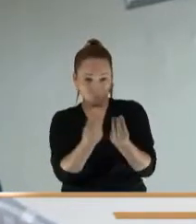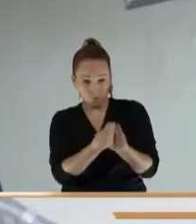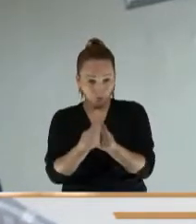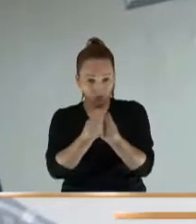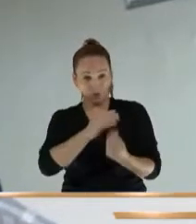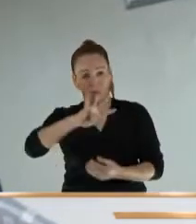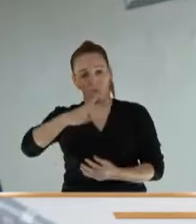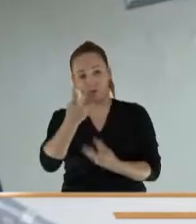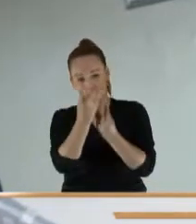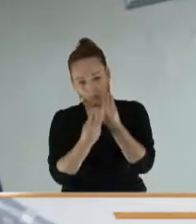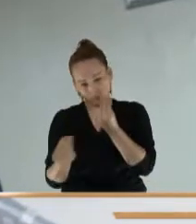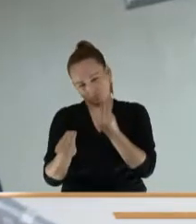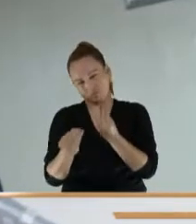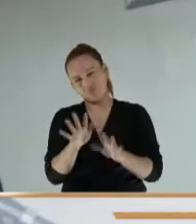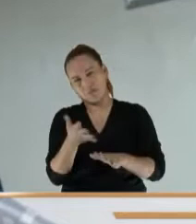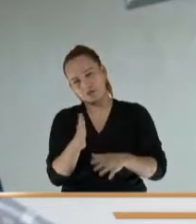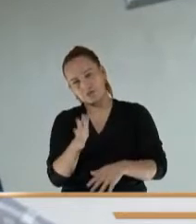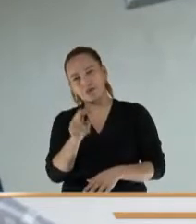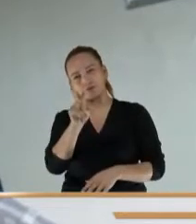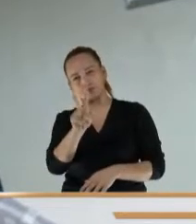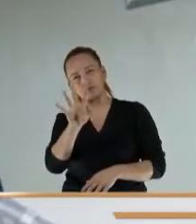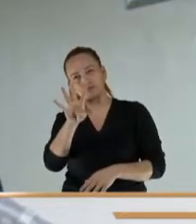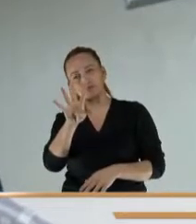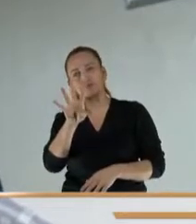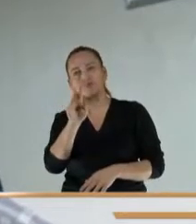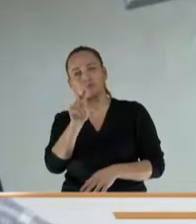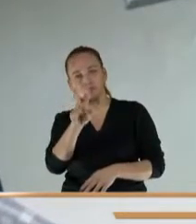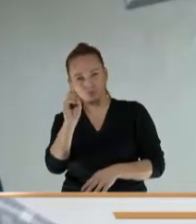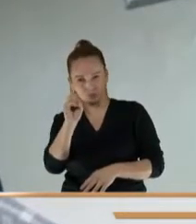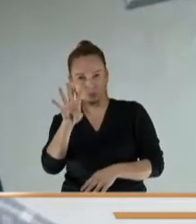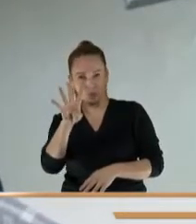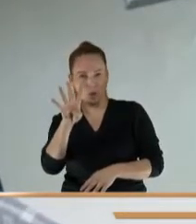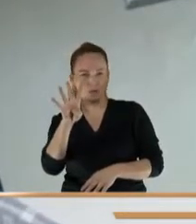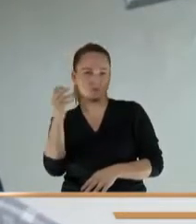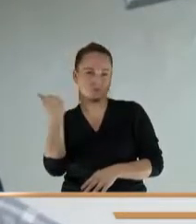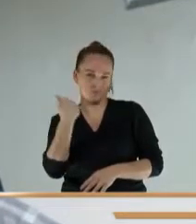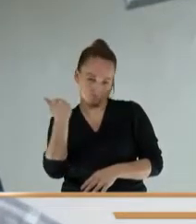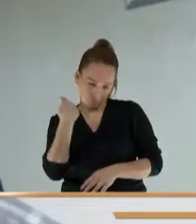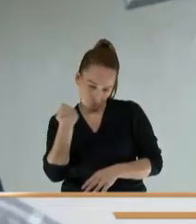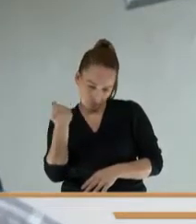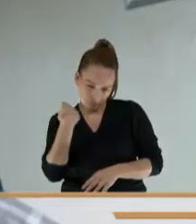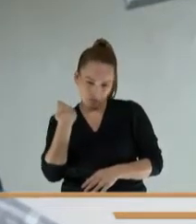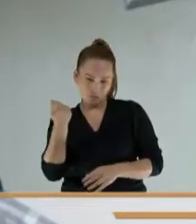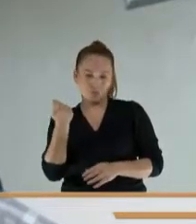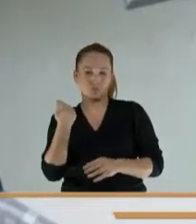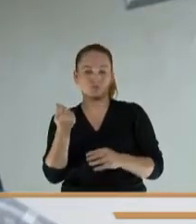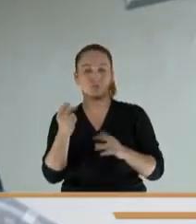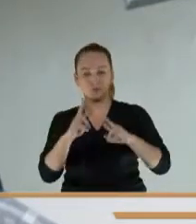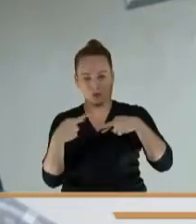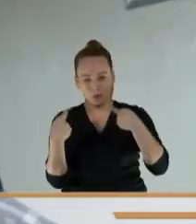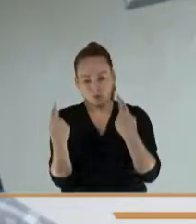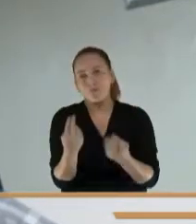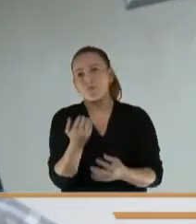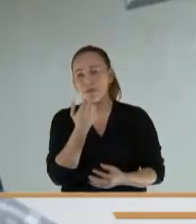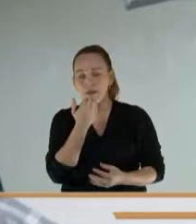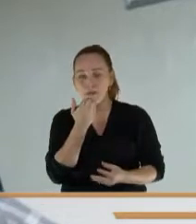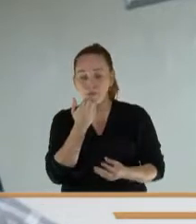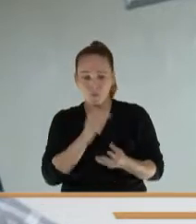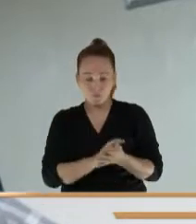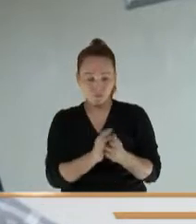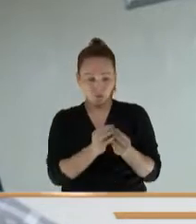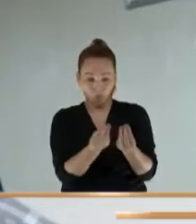Es decir, 204 mil pesos por sesión. Un concejal de quinta categoría, que gana por sesión